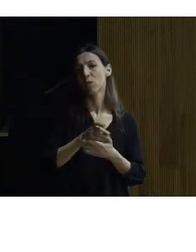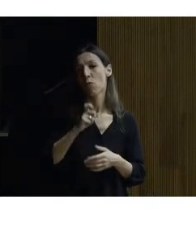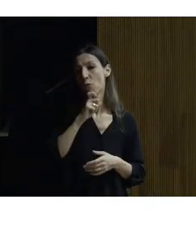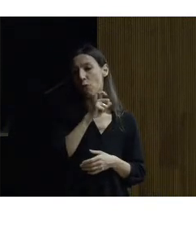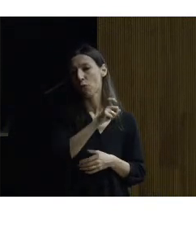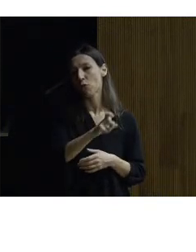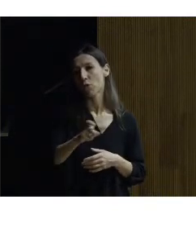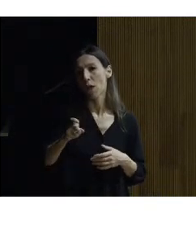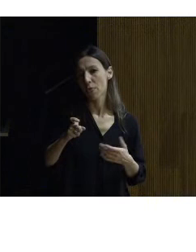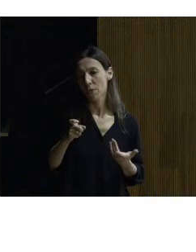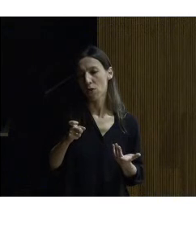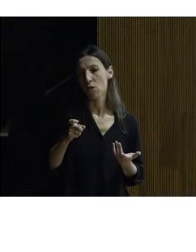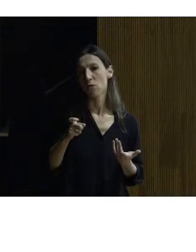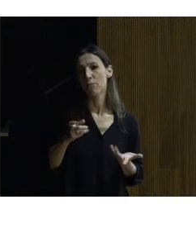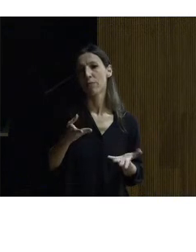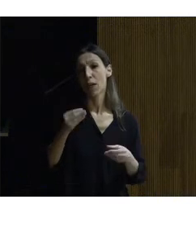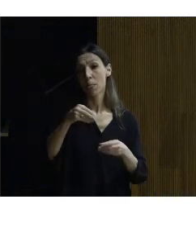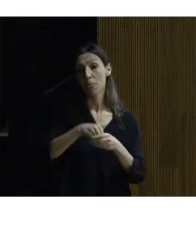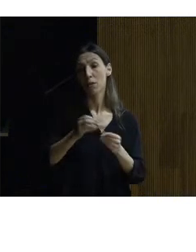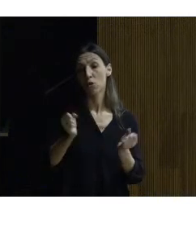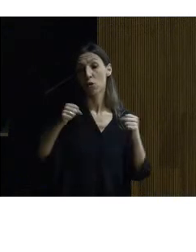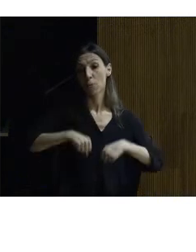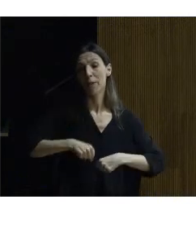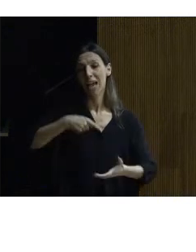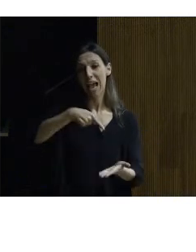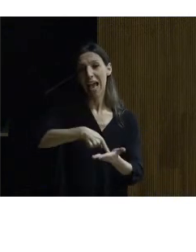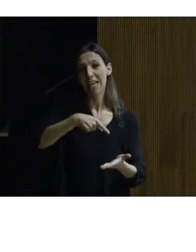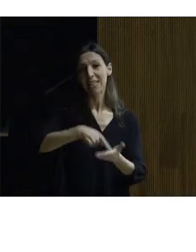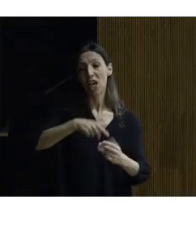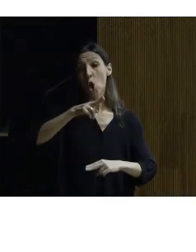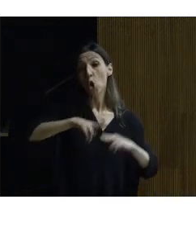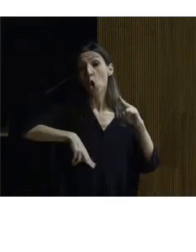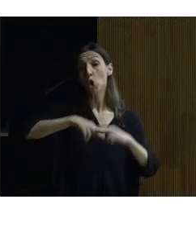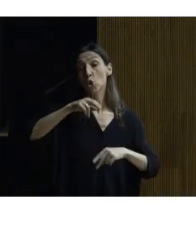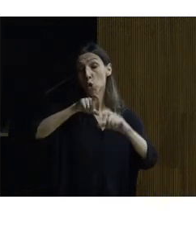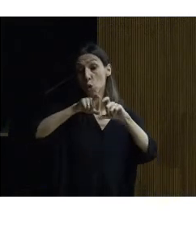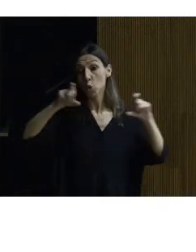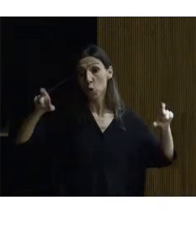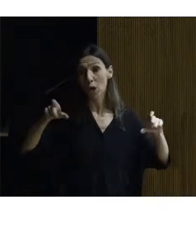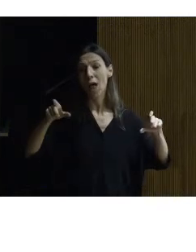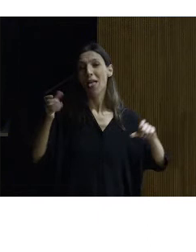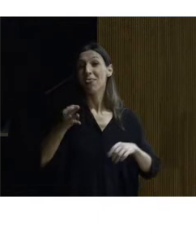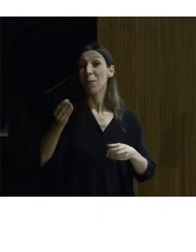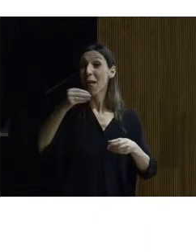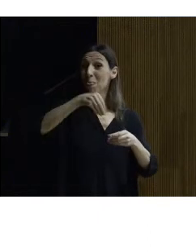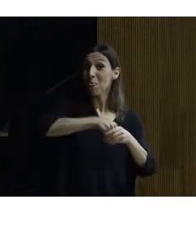ACS dentro de su convenio exige que la constructora nunca puede ser una constructora del grupo parece importante no